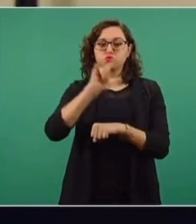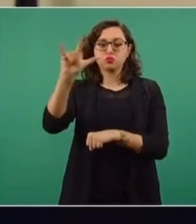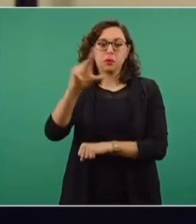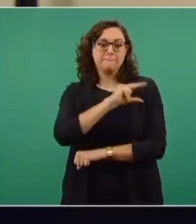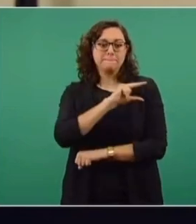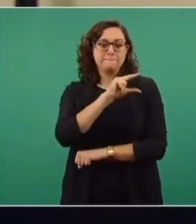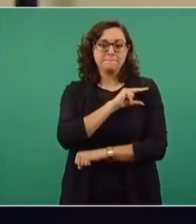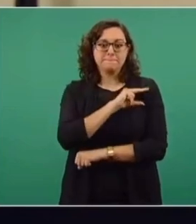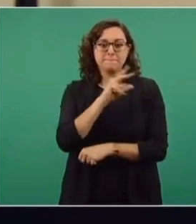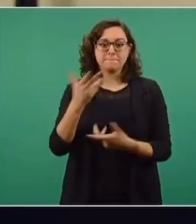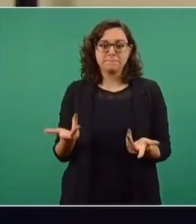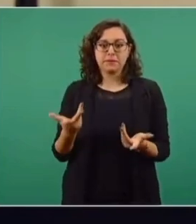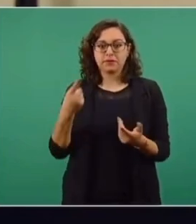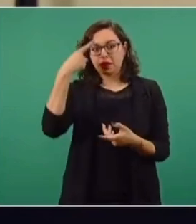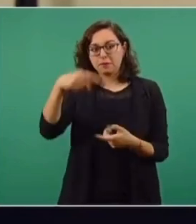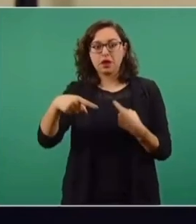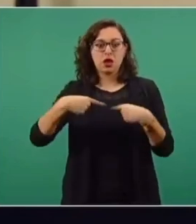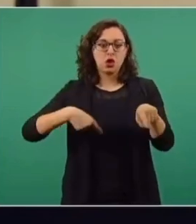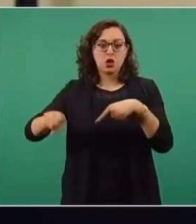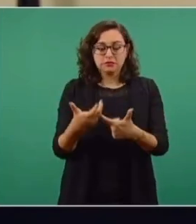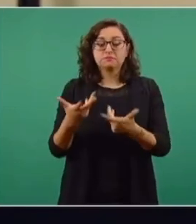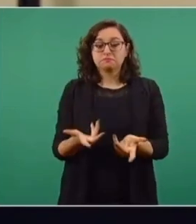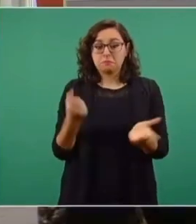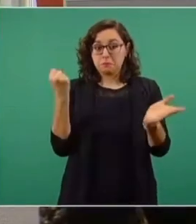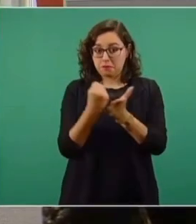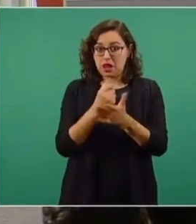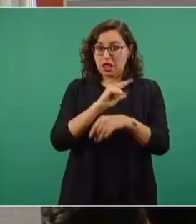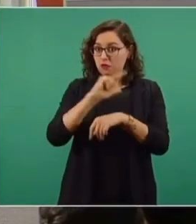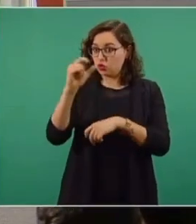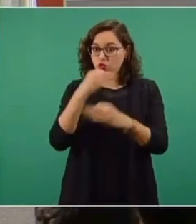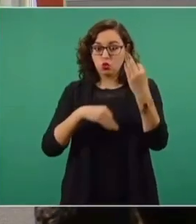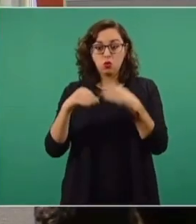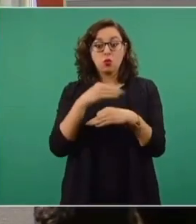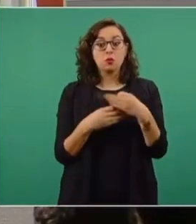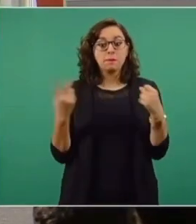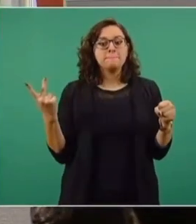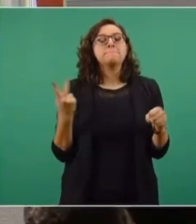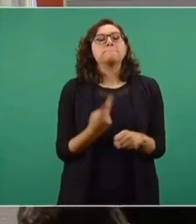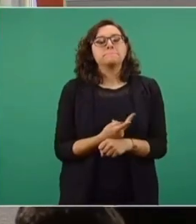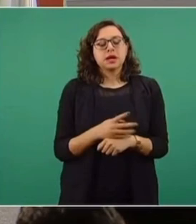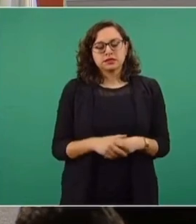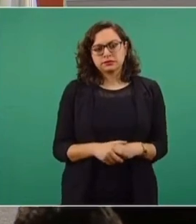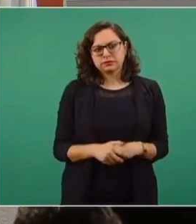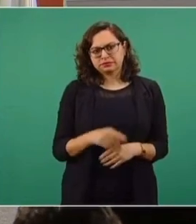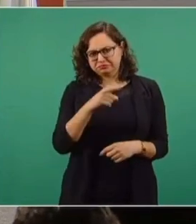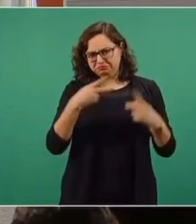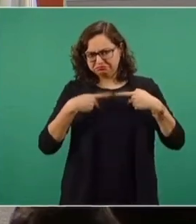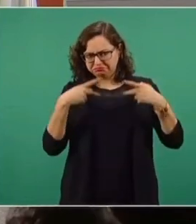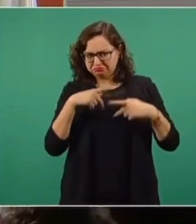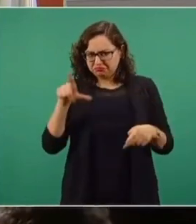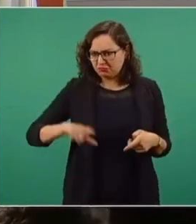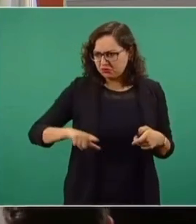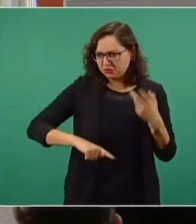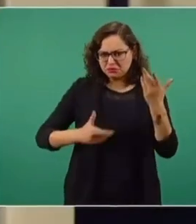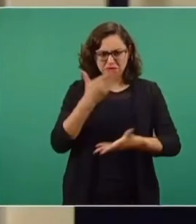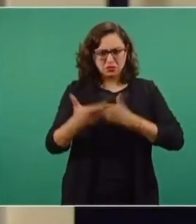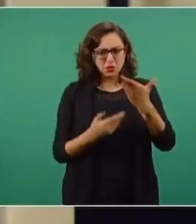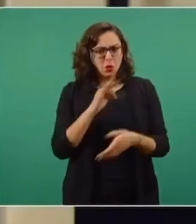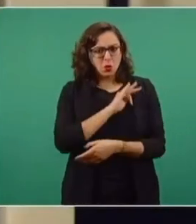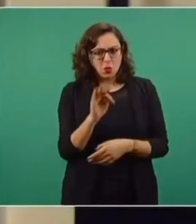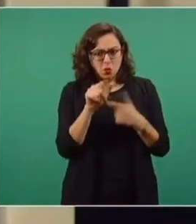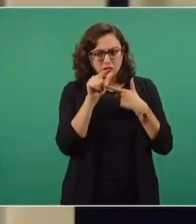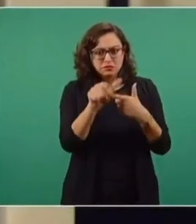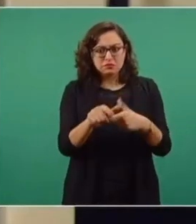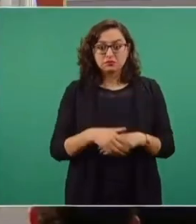privado para presenciar el partido del Super Bowl. La pregunta es si se van a permitir continuar con este tipo de acciones en